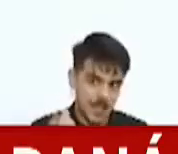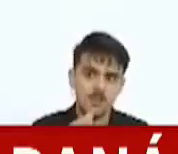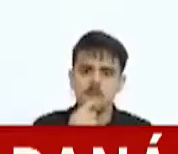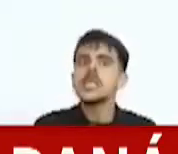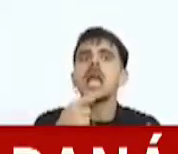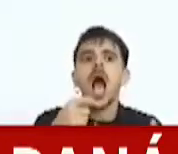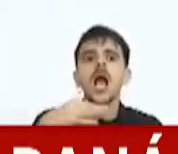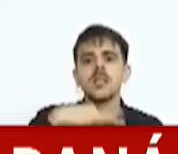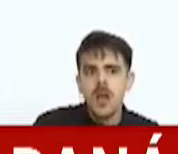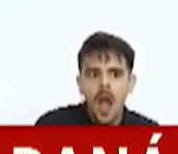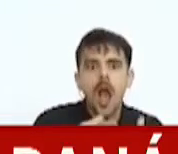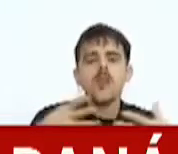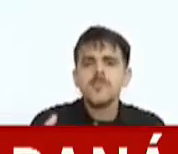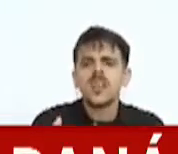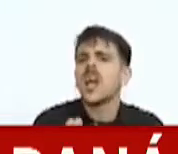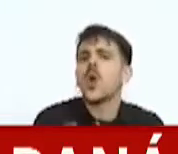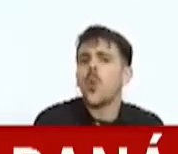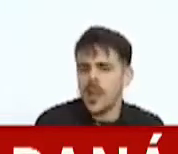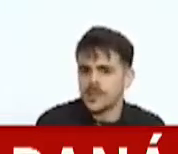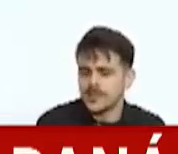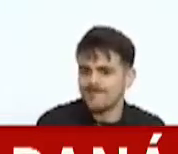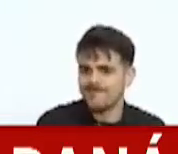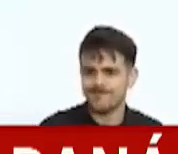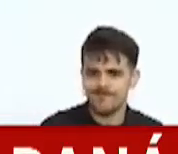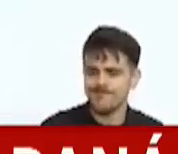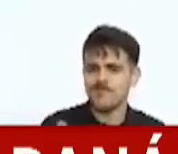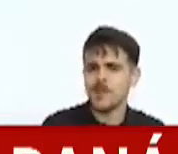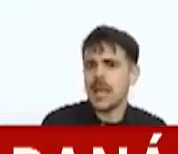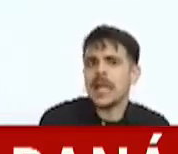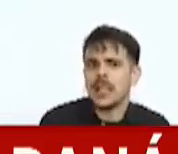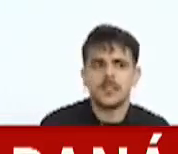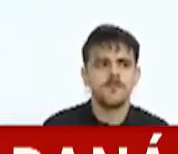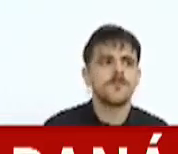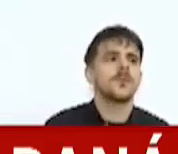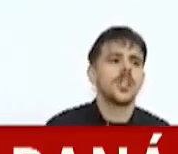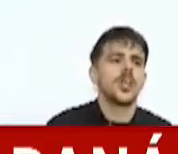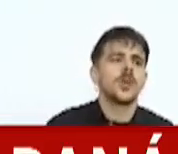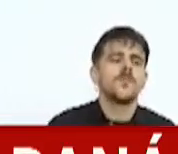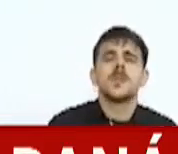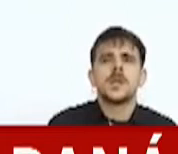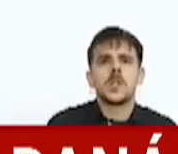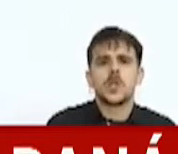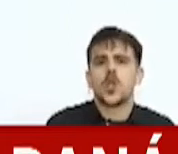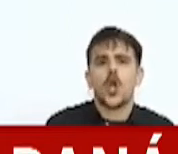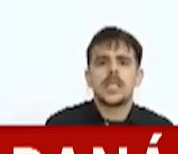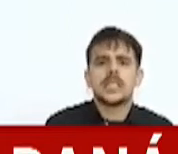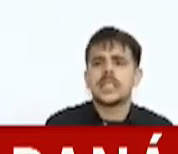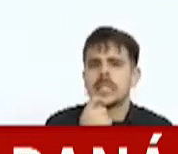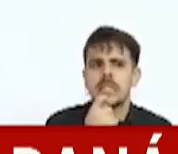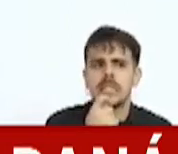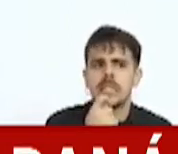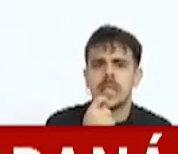La calificación siguiente, que en realidad no diría calificación, diría la fase o situación, sería la de